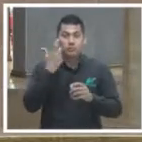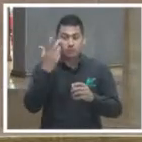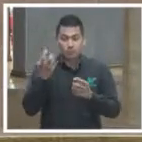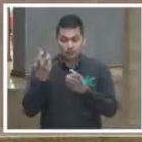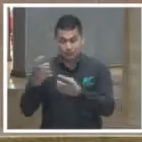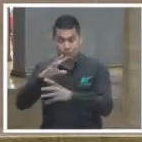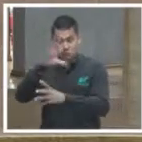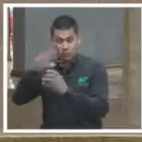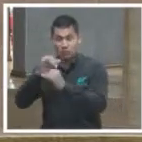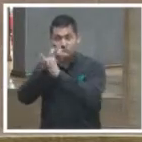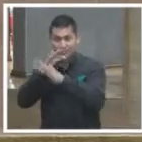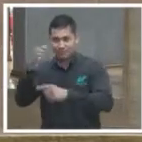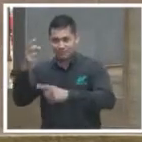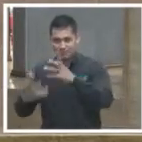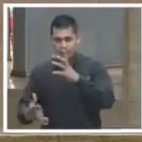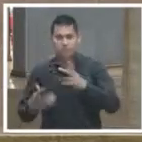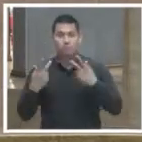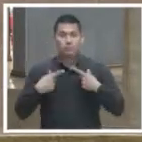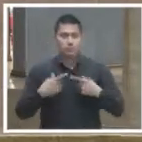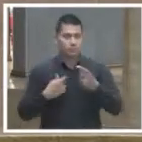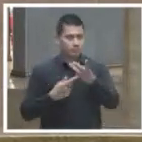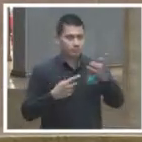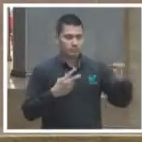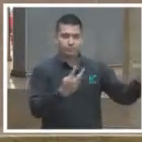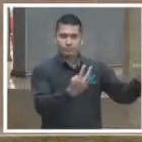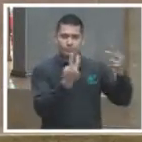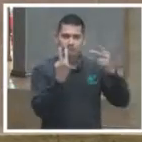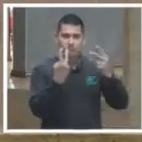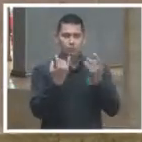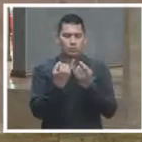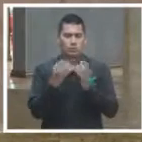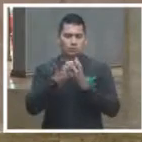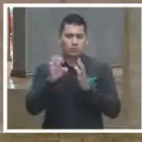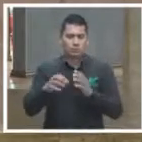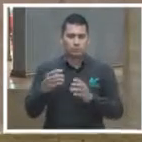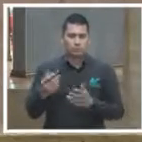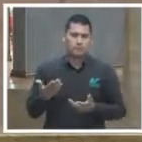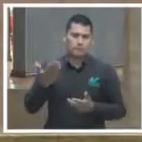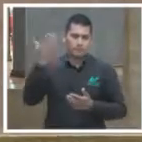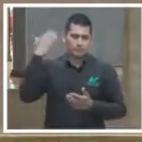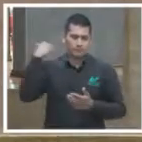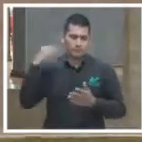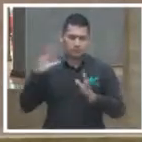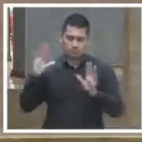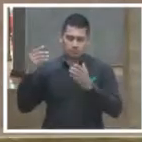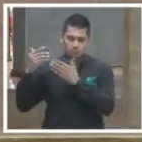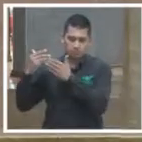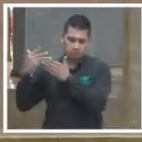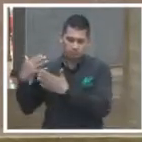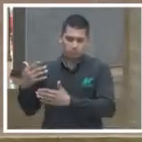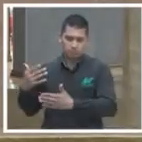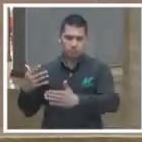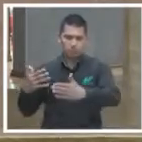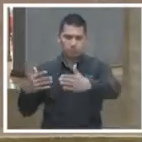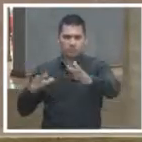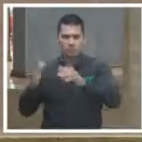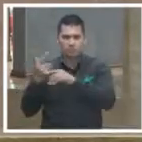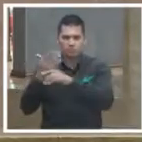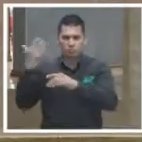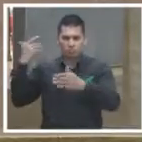para que en momento real antes existía el periscope que creo que ya pasó un poquito